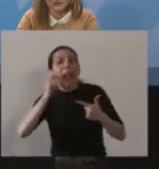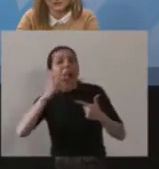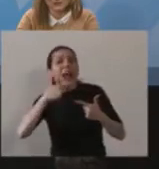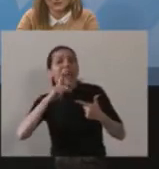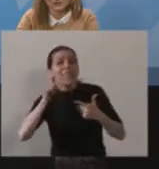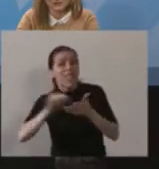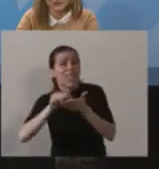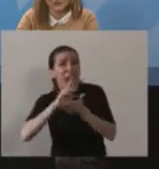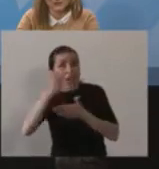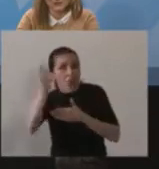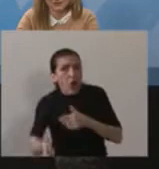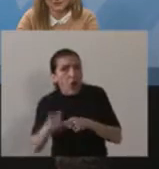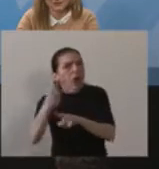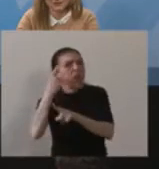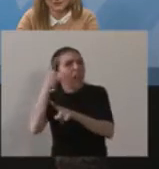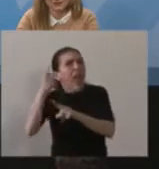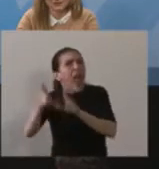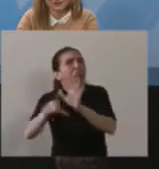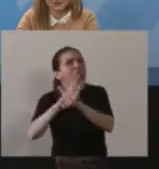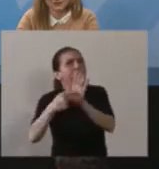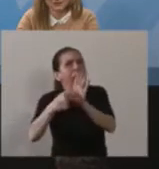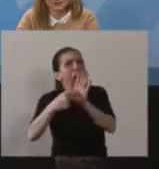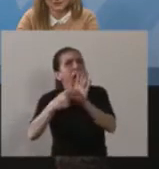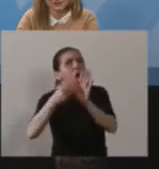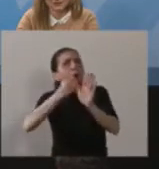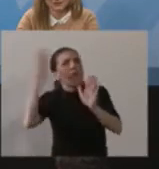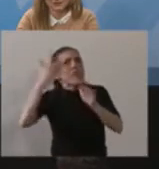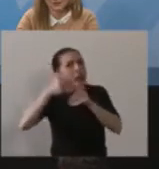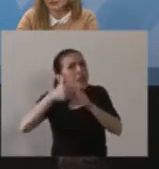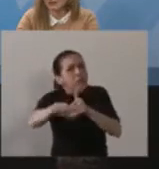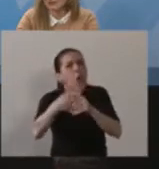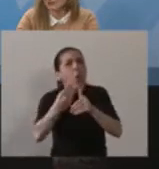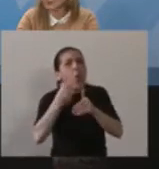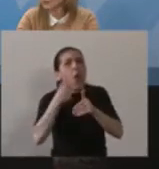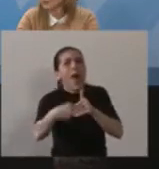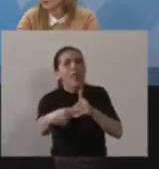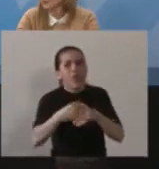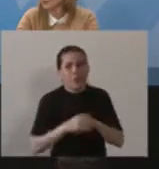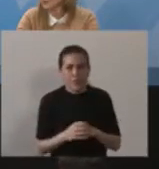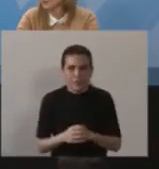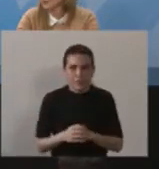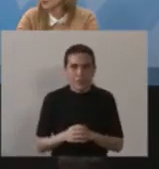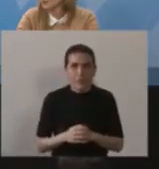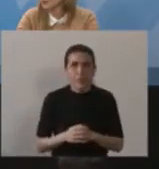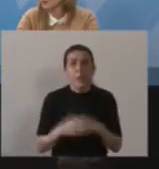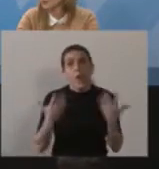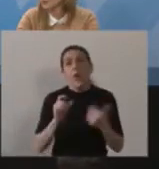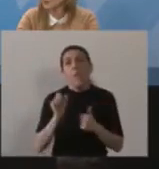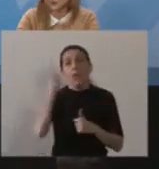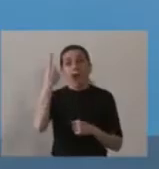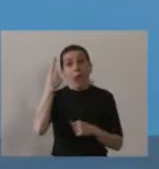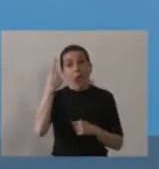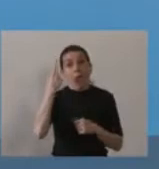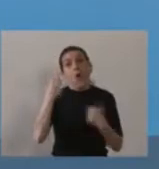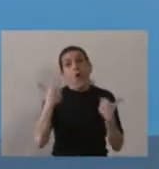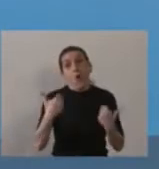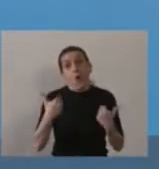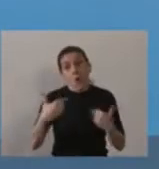efectivamente de que esta ley pueda entrar en vigencia y sancionarse? Lo primero, obviamente,